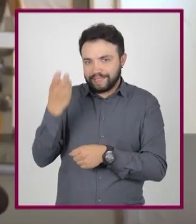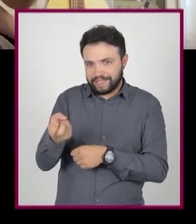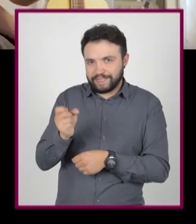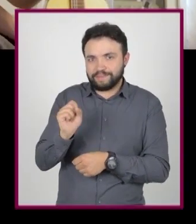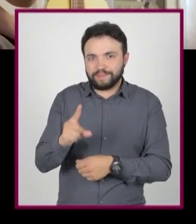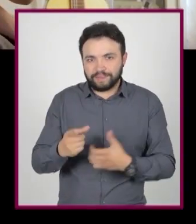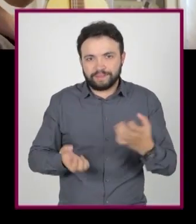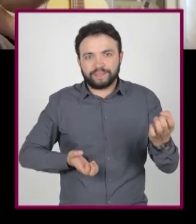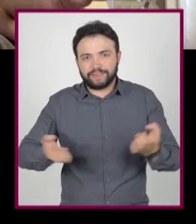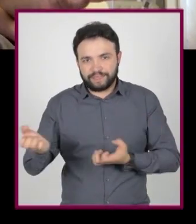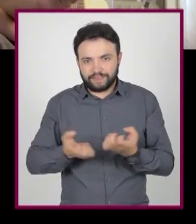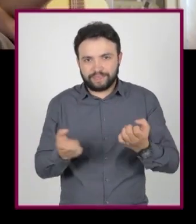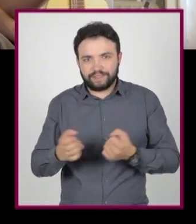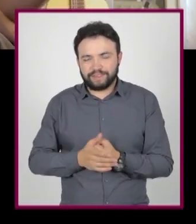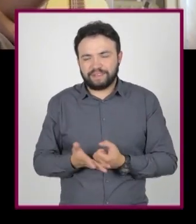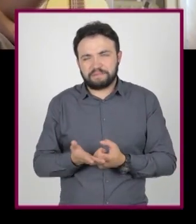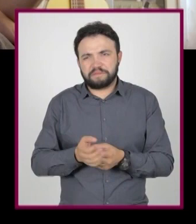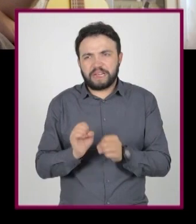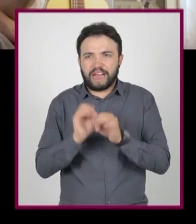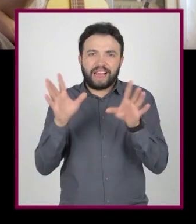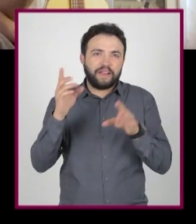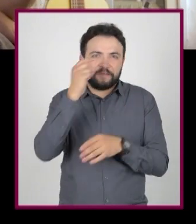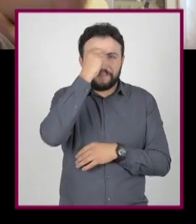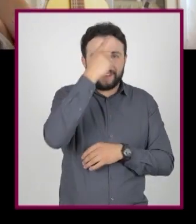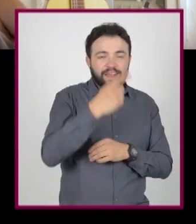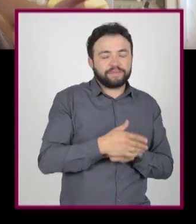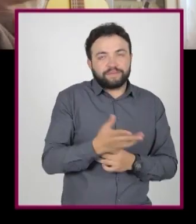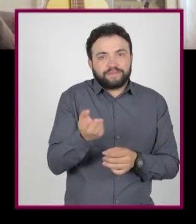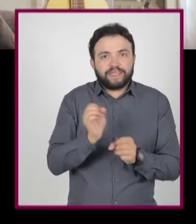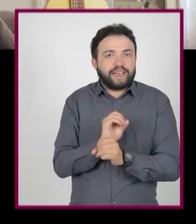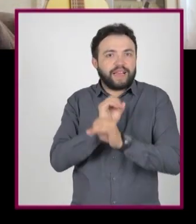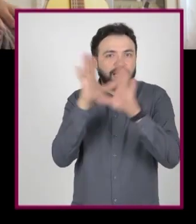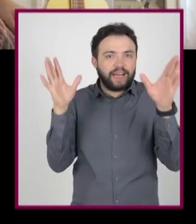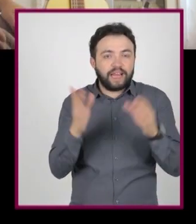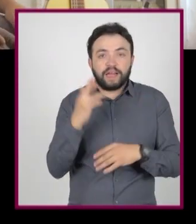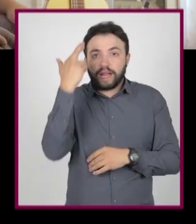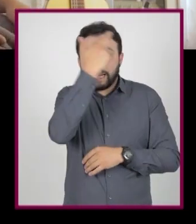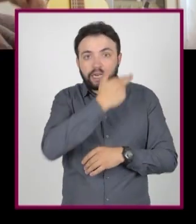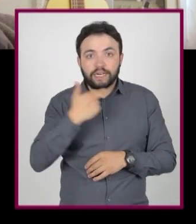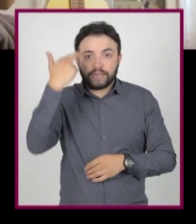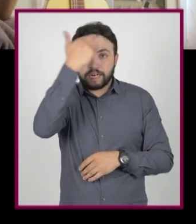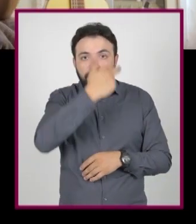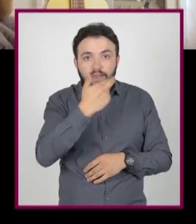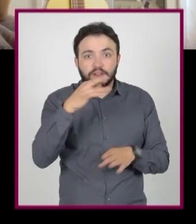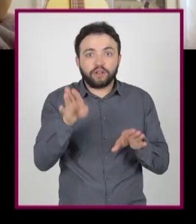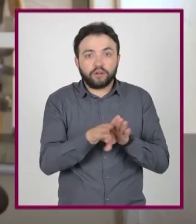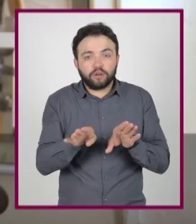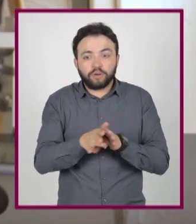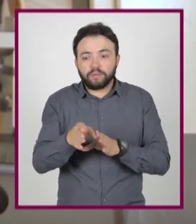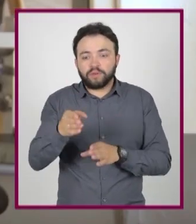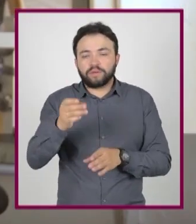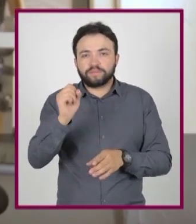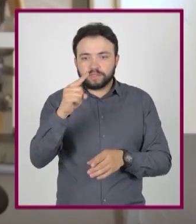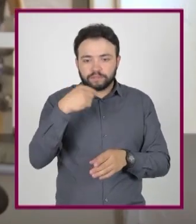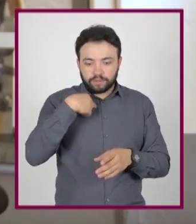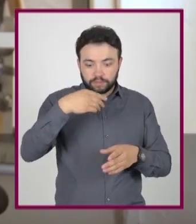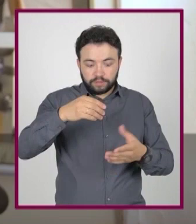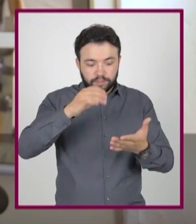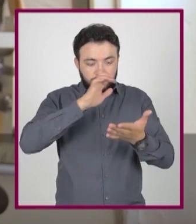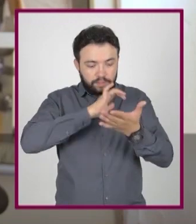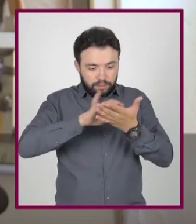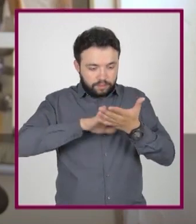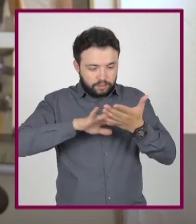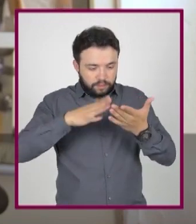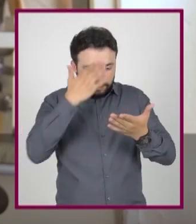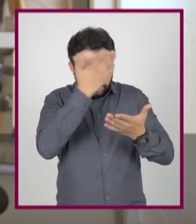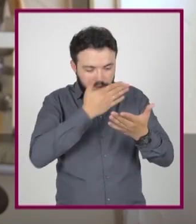del que estamos haciendo el ejercicio. Ah, ¿qué fue? fue. Pues claro. Revisar el conocimiento cada cierto tiempo